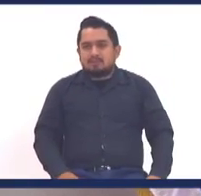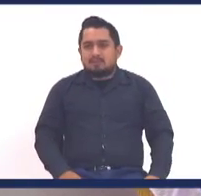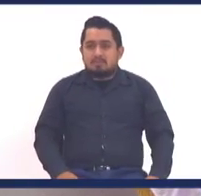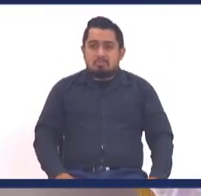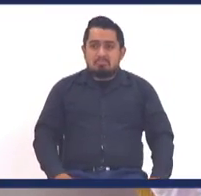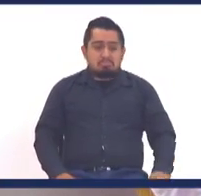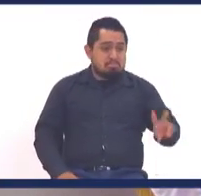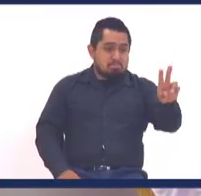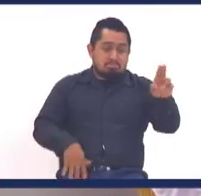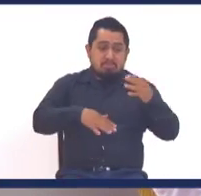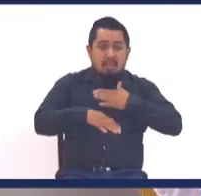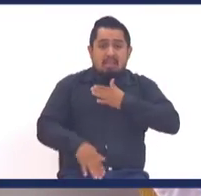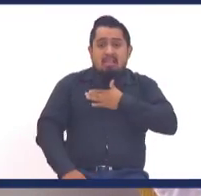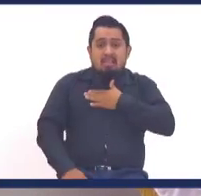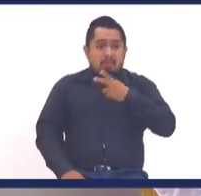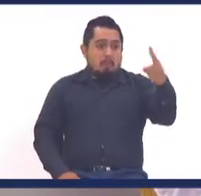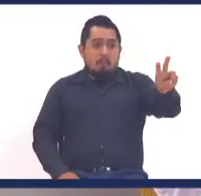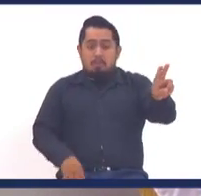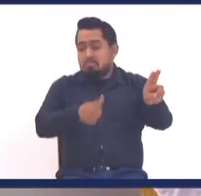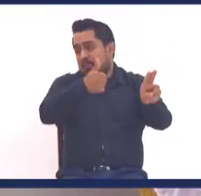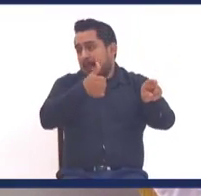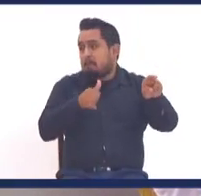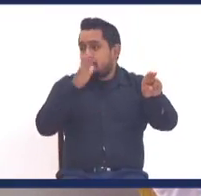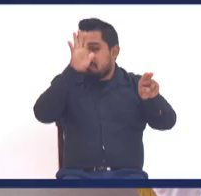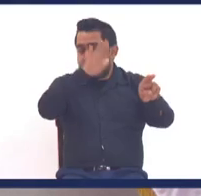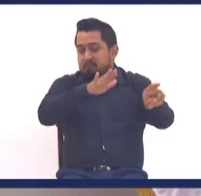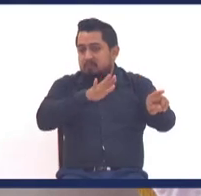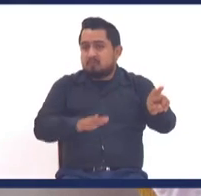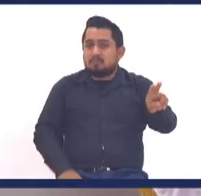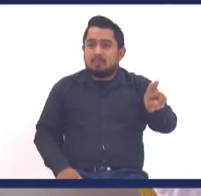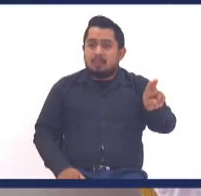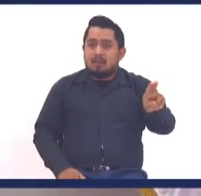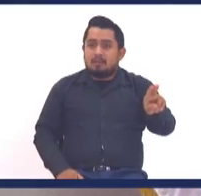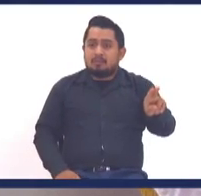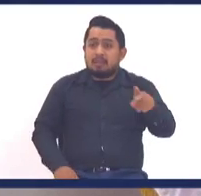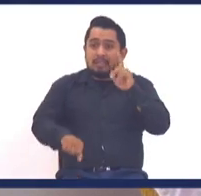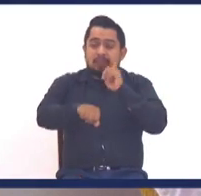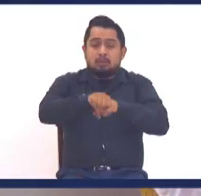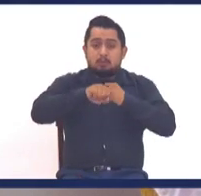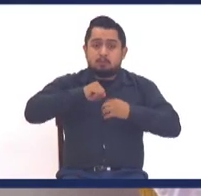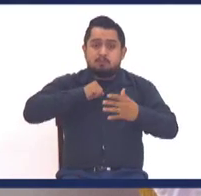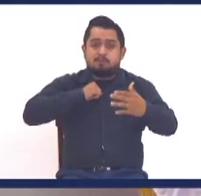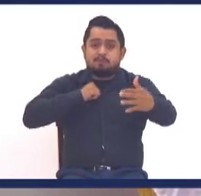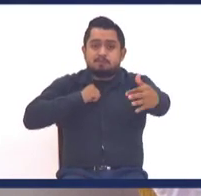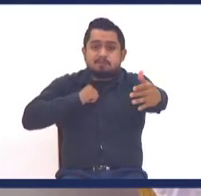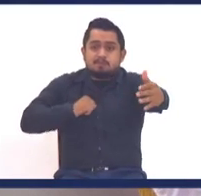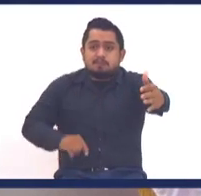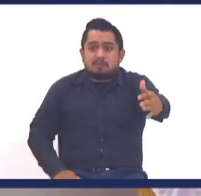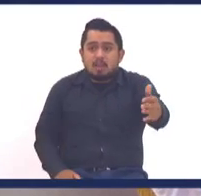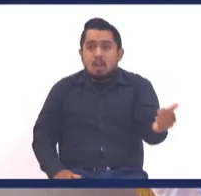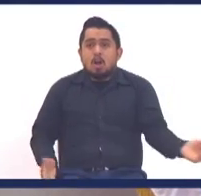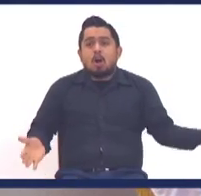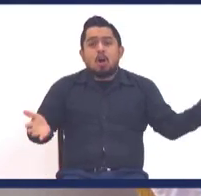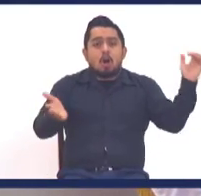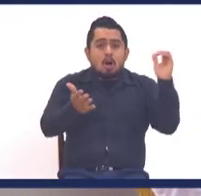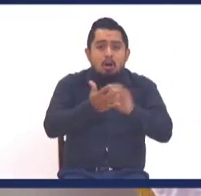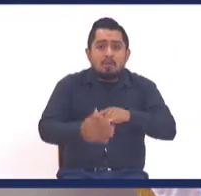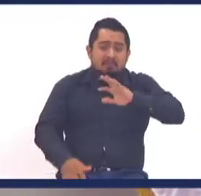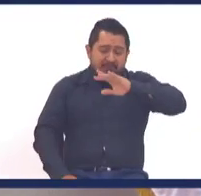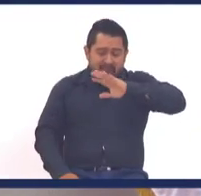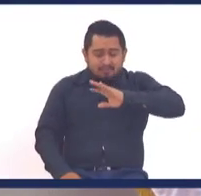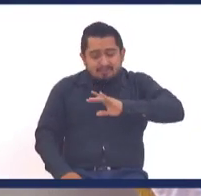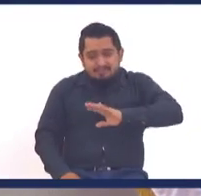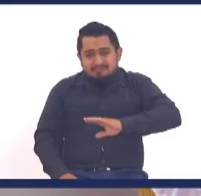pero él estaba enamorado, y como el hombre así es de bruto, no me lo van a creer, pasó el tiempo hermanos, y volvió a caer en depresión,